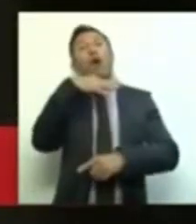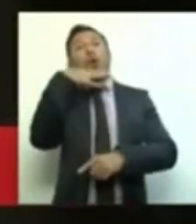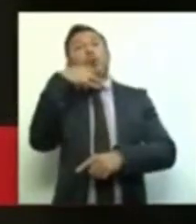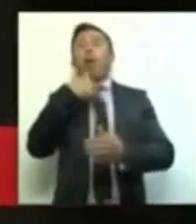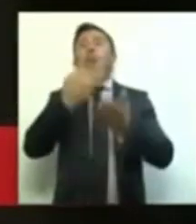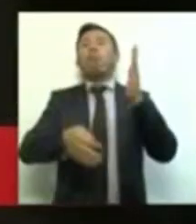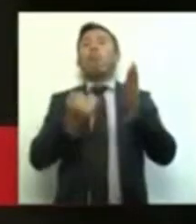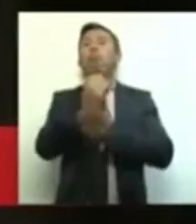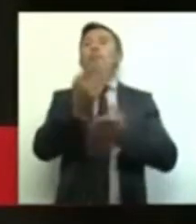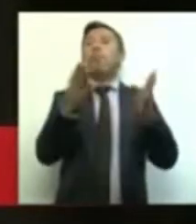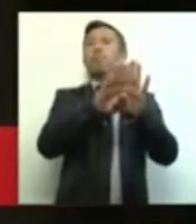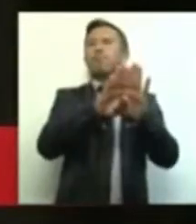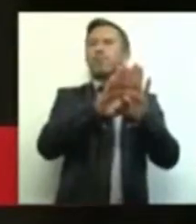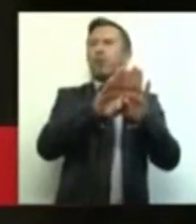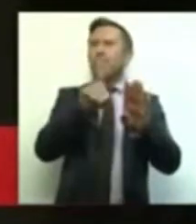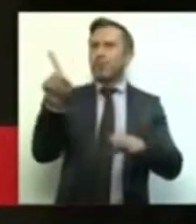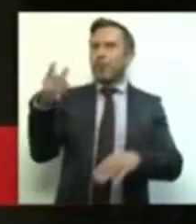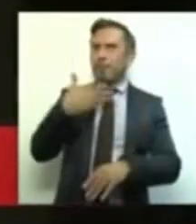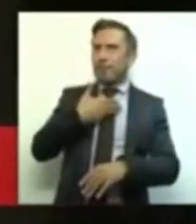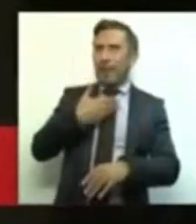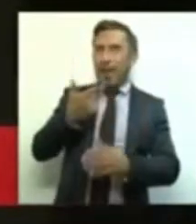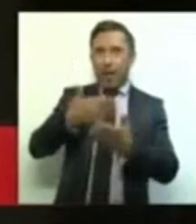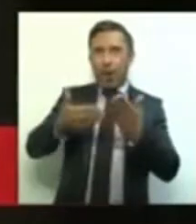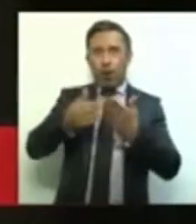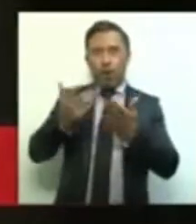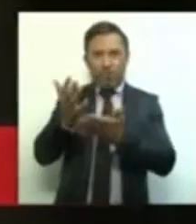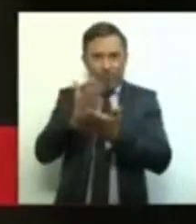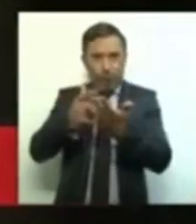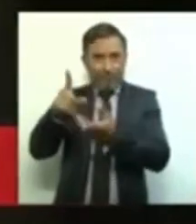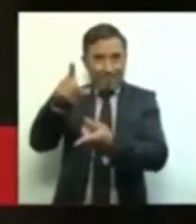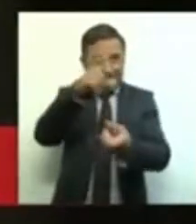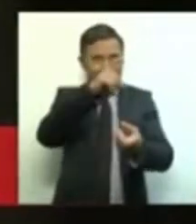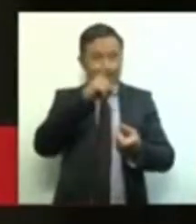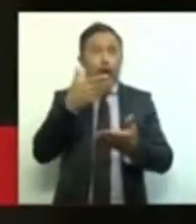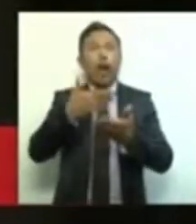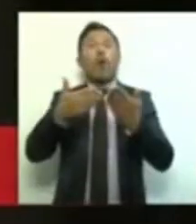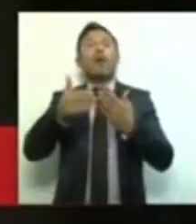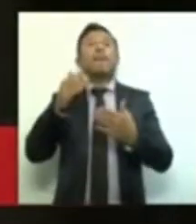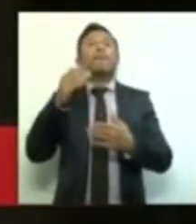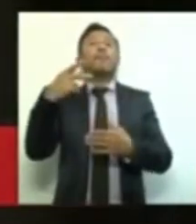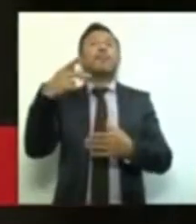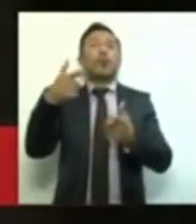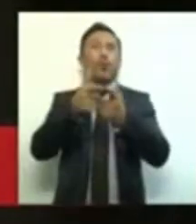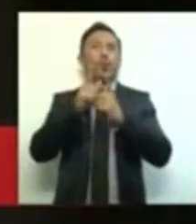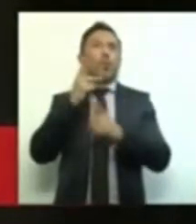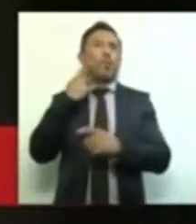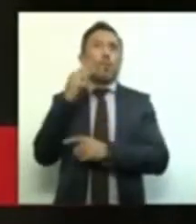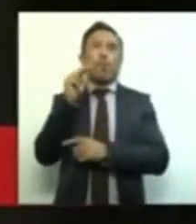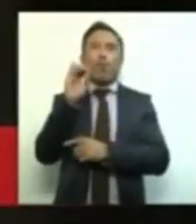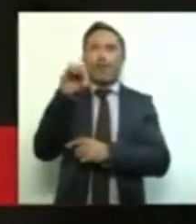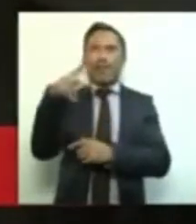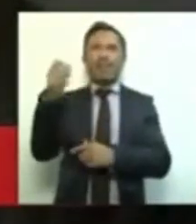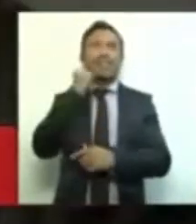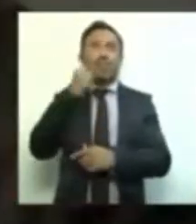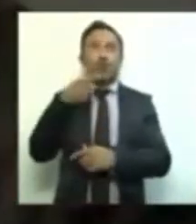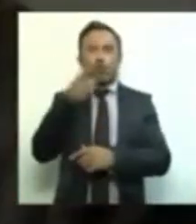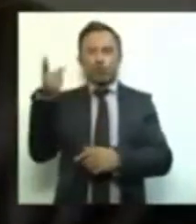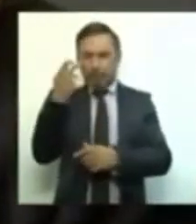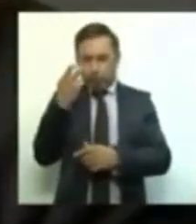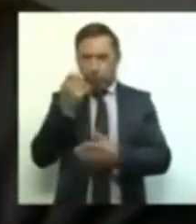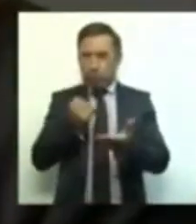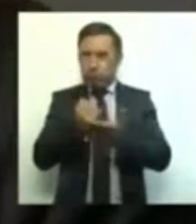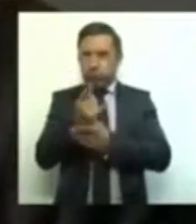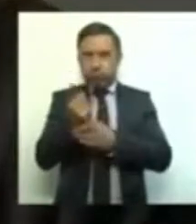los recursos es lo que está impulsando a los senadores de Morena a votar este dictamen en sus términos. Las prisas